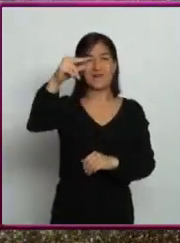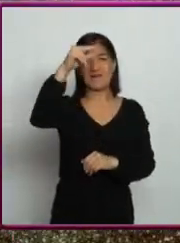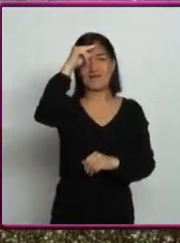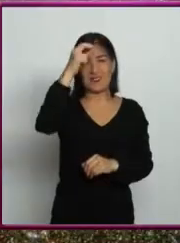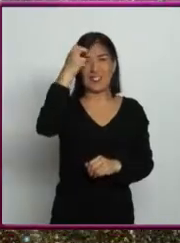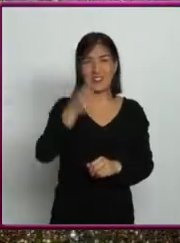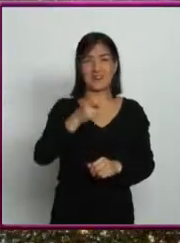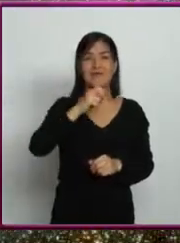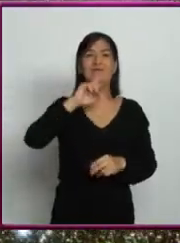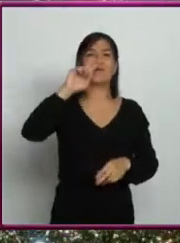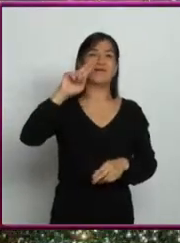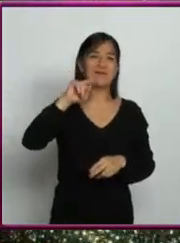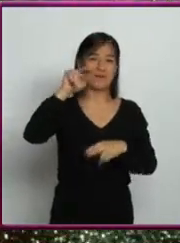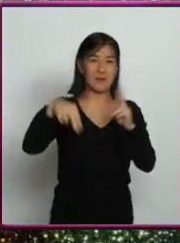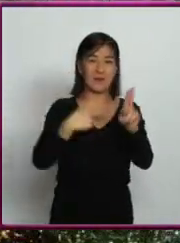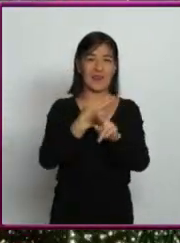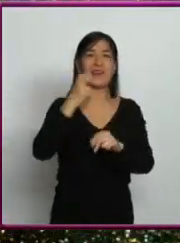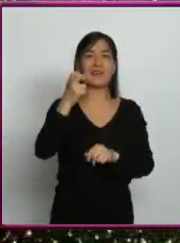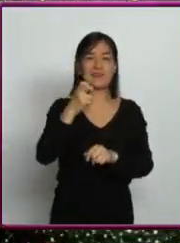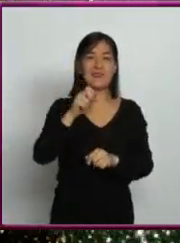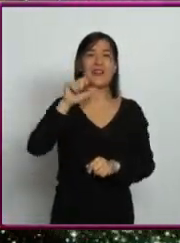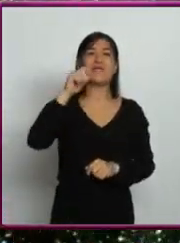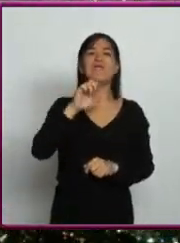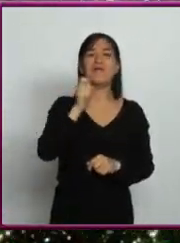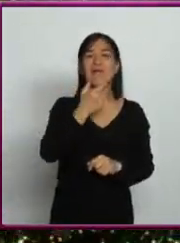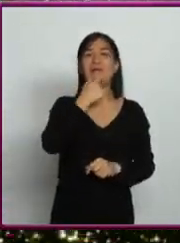Albert Einstein.